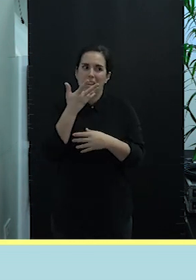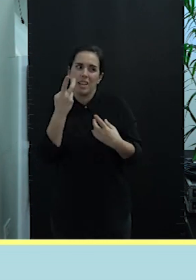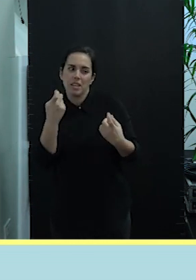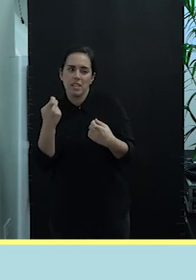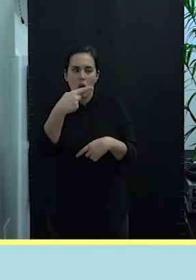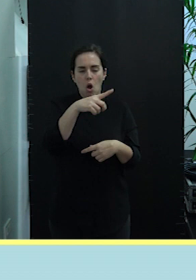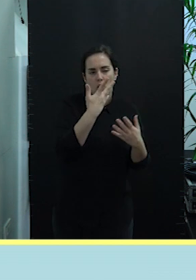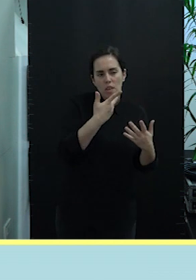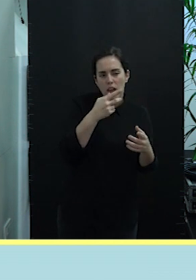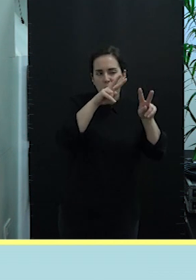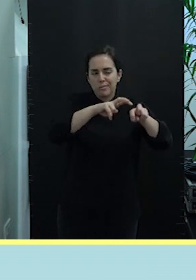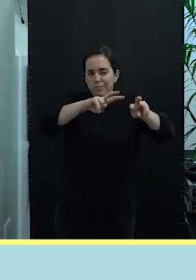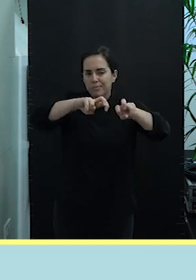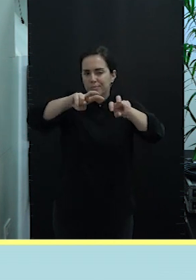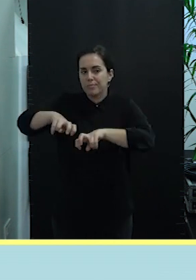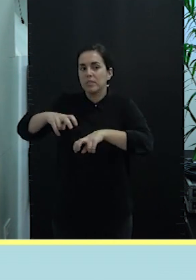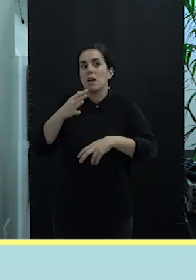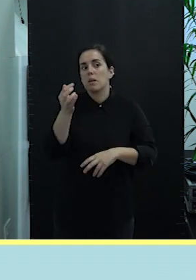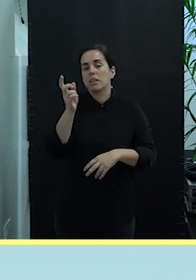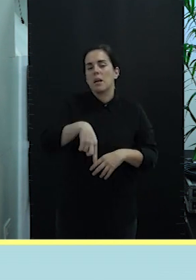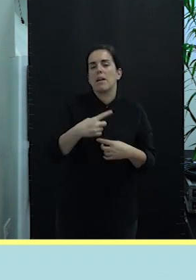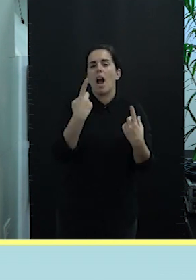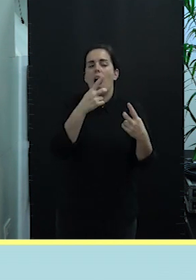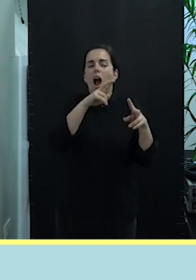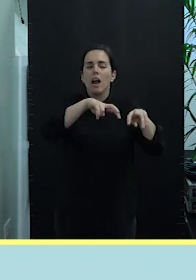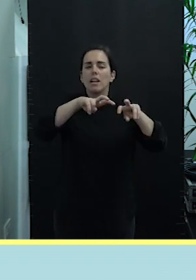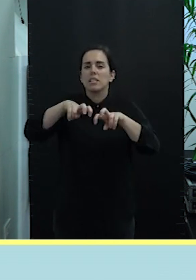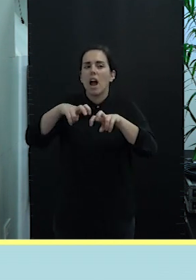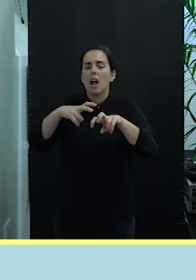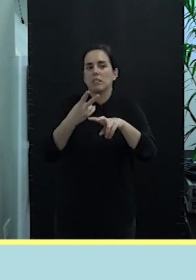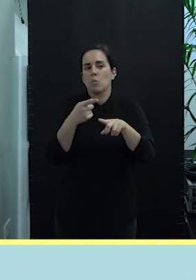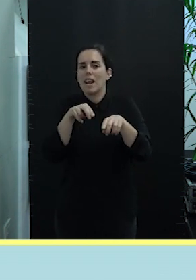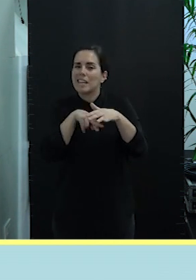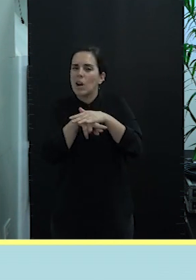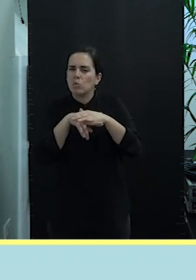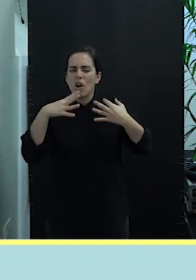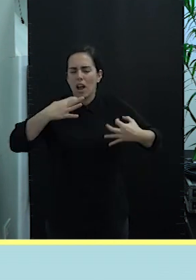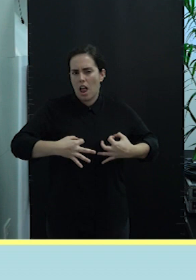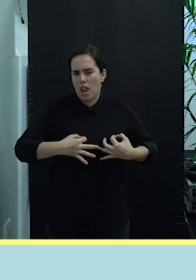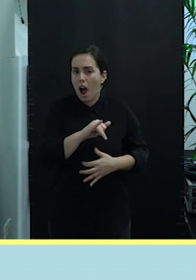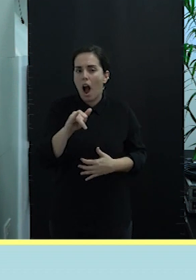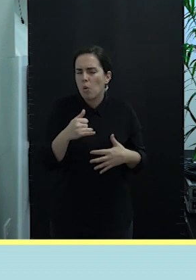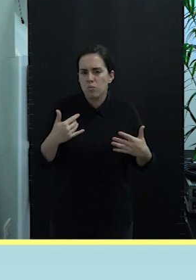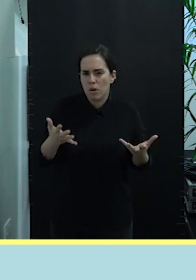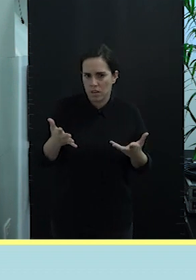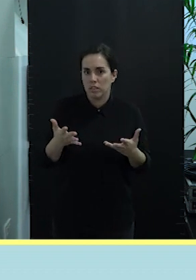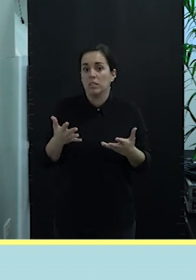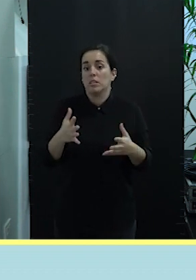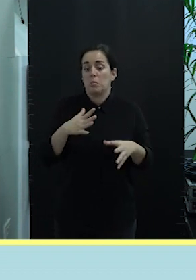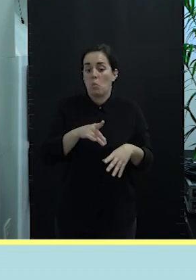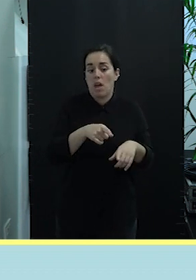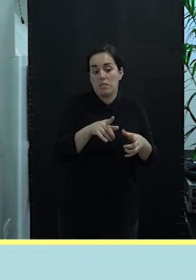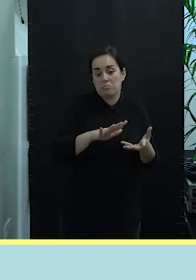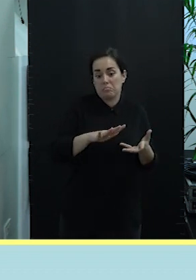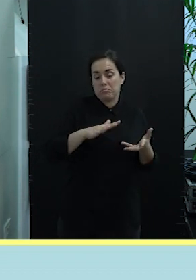analizarlos, y sobre todo, analizar los recursos, auténticos recursos que tenemos, que son susceptibles de ser